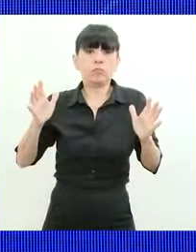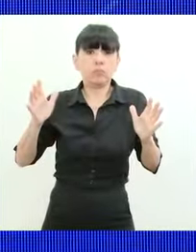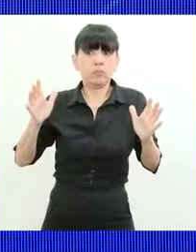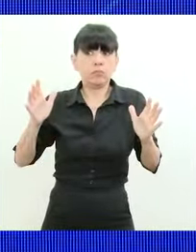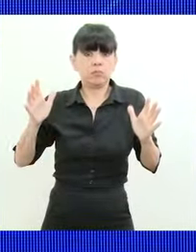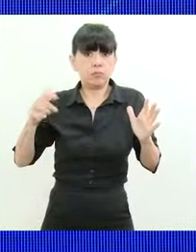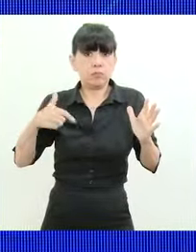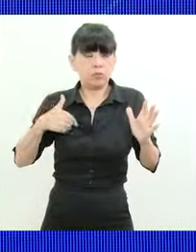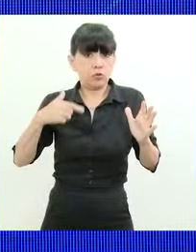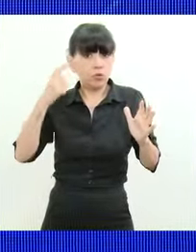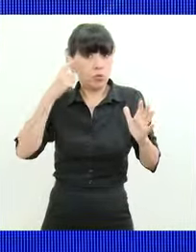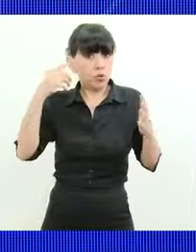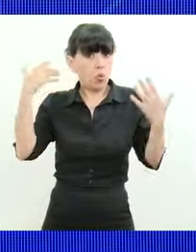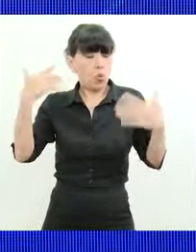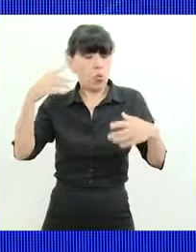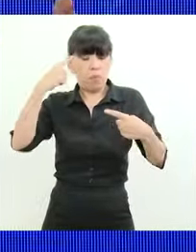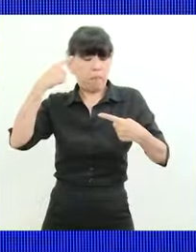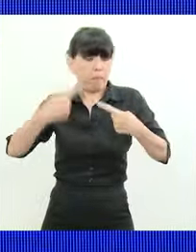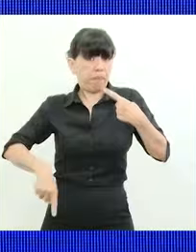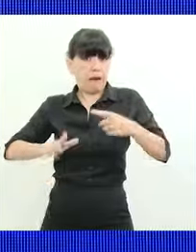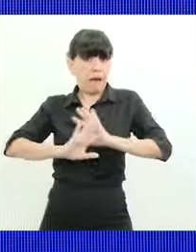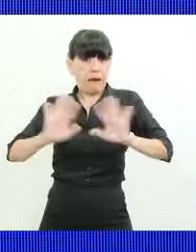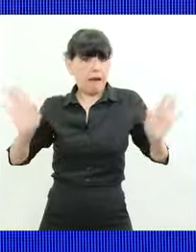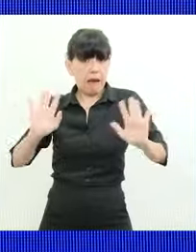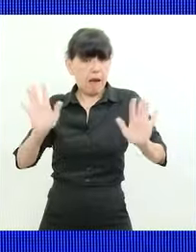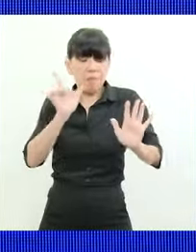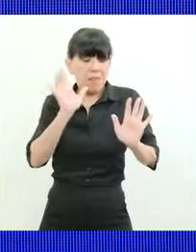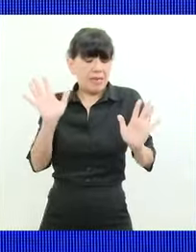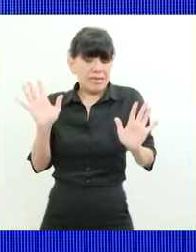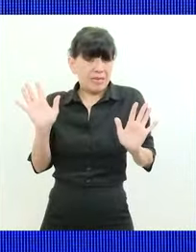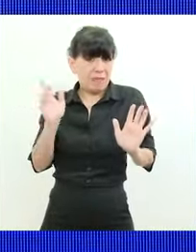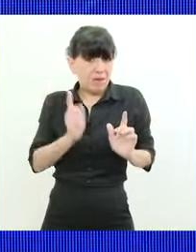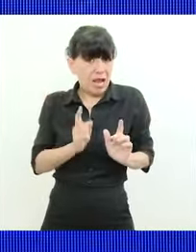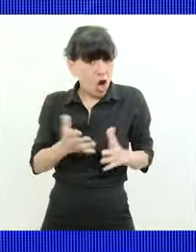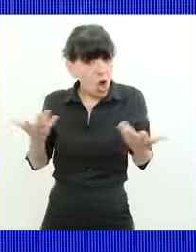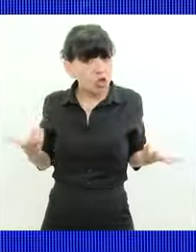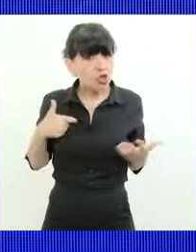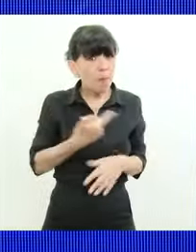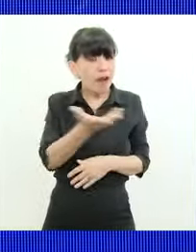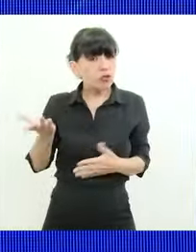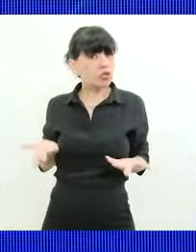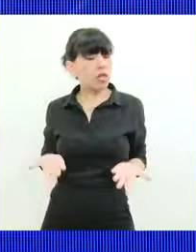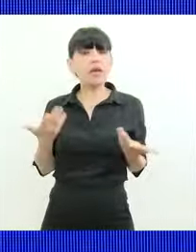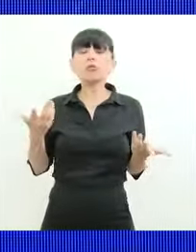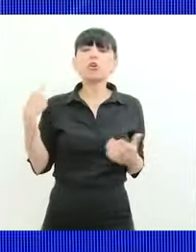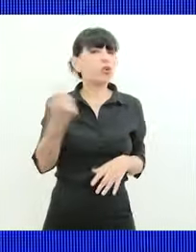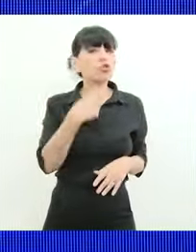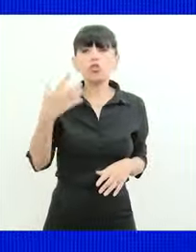pistola en la mochila me parece me parece una cosa terrible me parece muy peligroso como sociedad entonces creo que nosotros tenemos